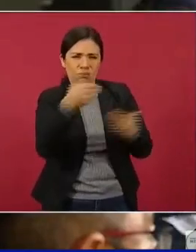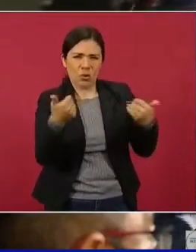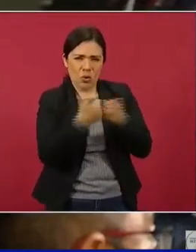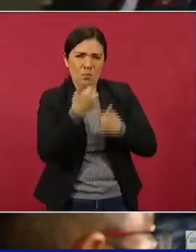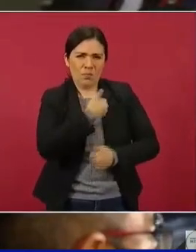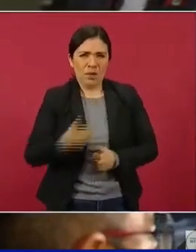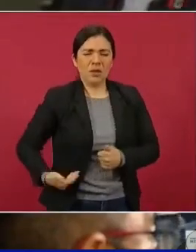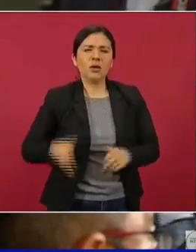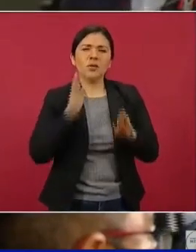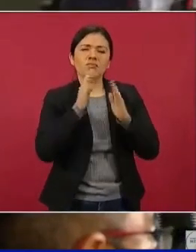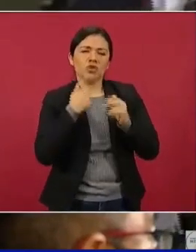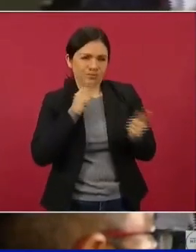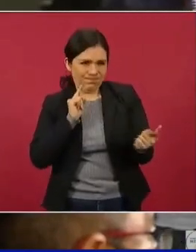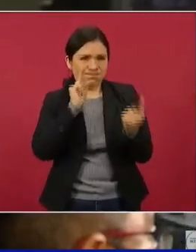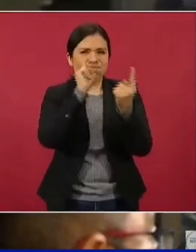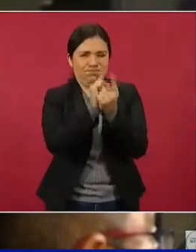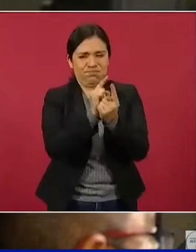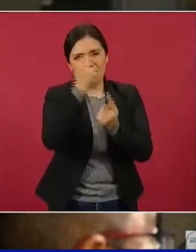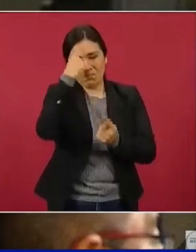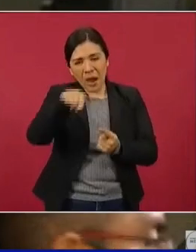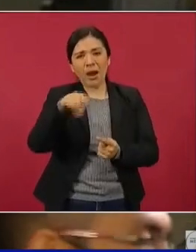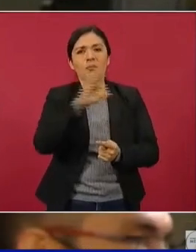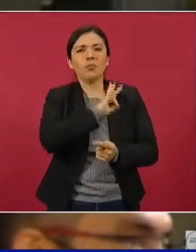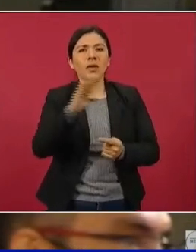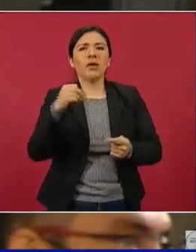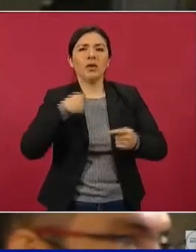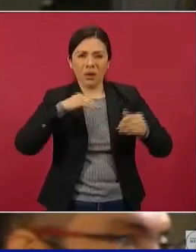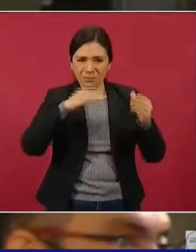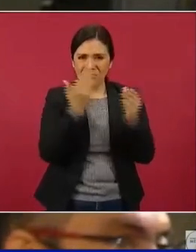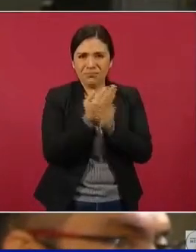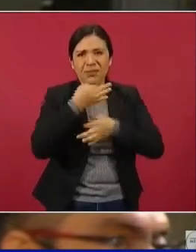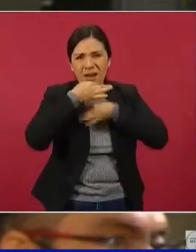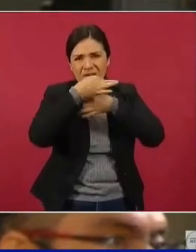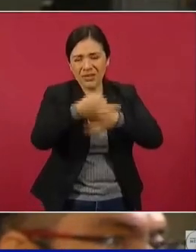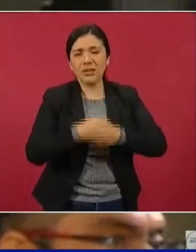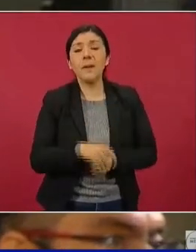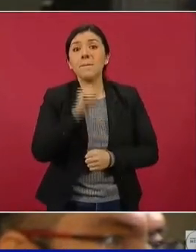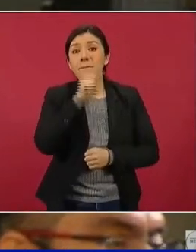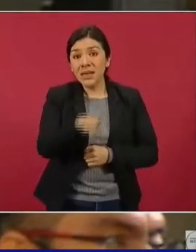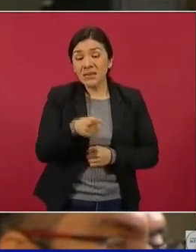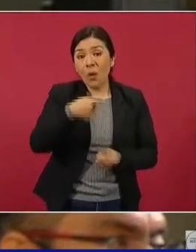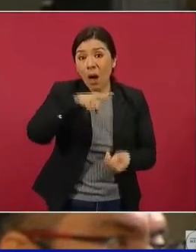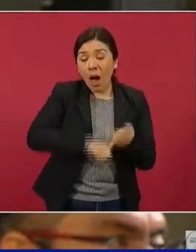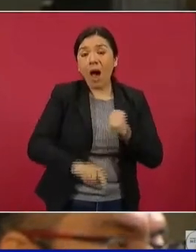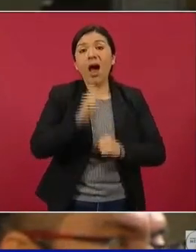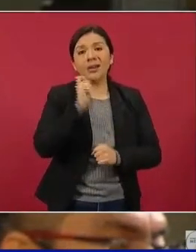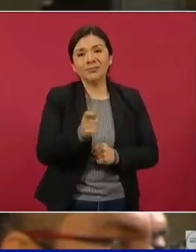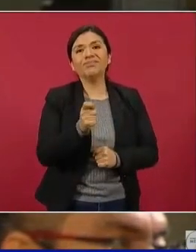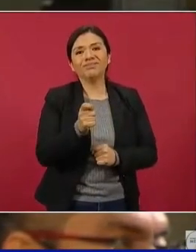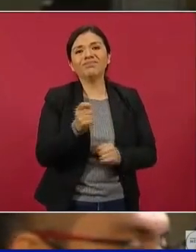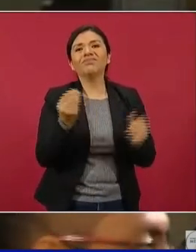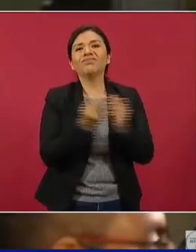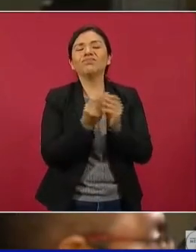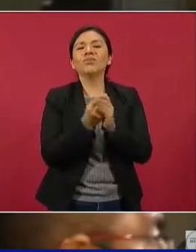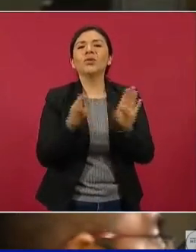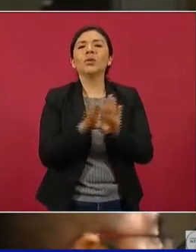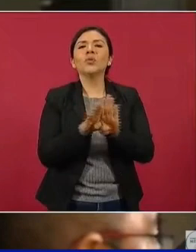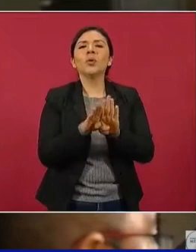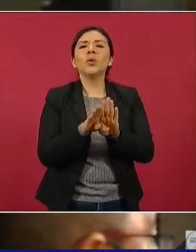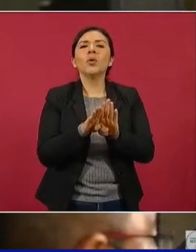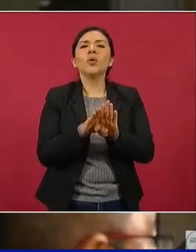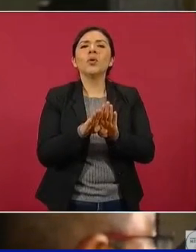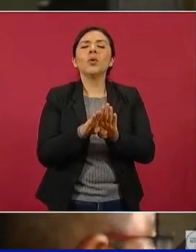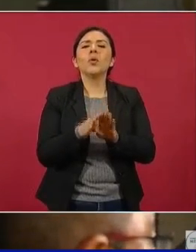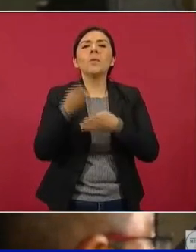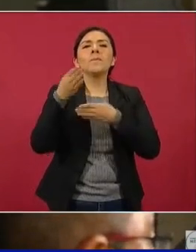la oportunidad de acercarme con ustedes para integrar todo ello, que también confiere cuentas congeladas y